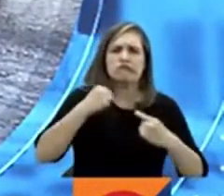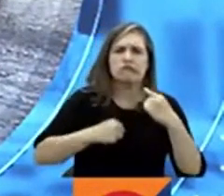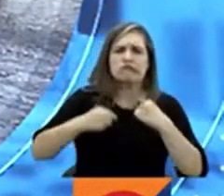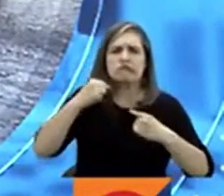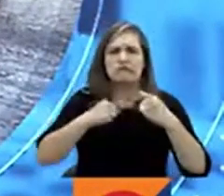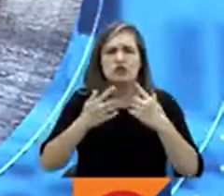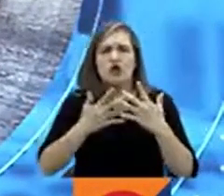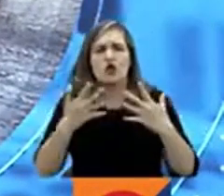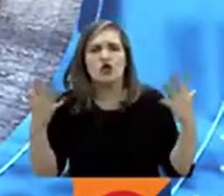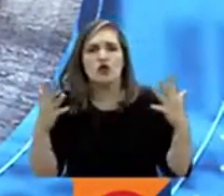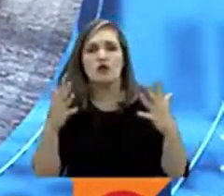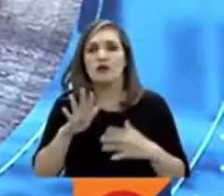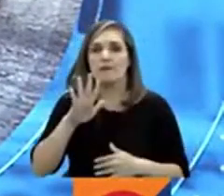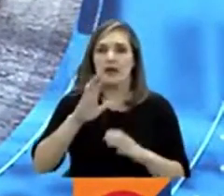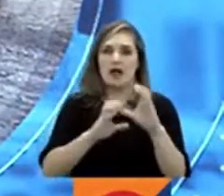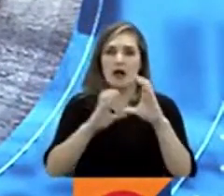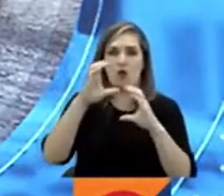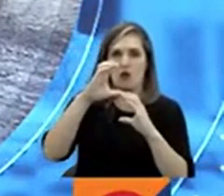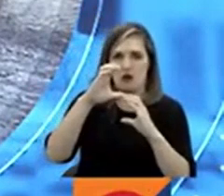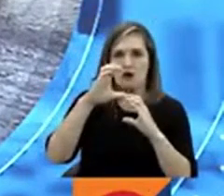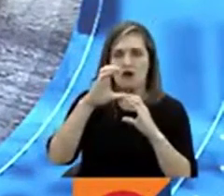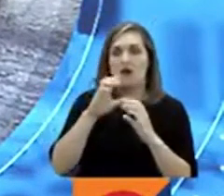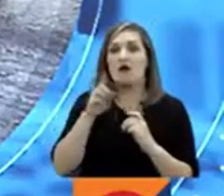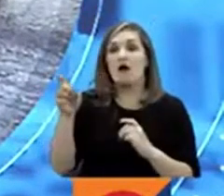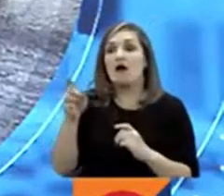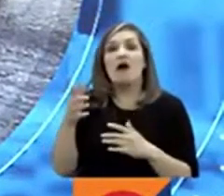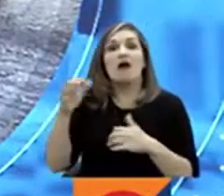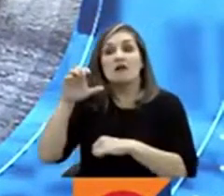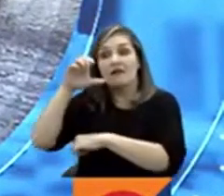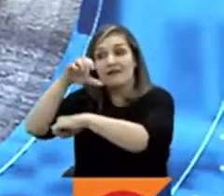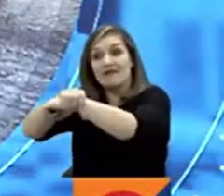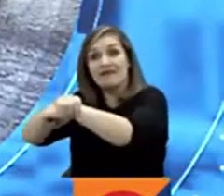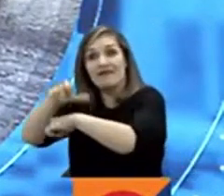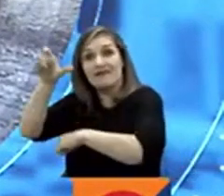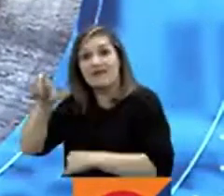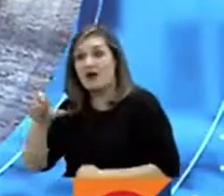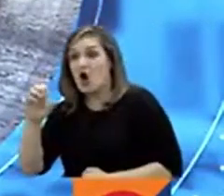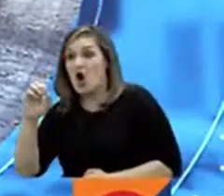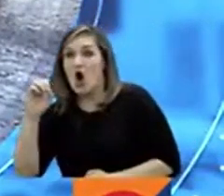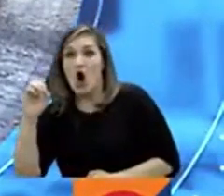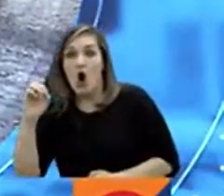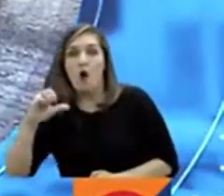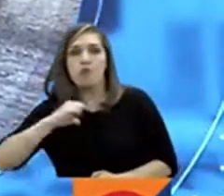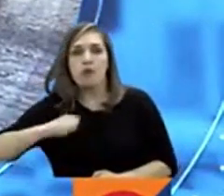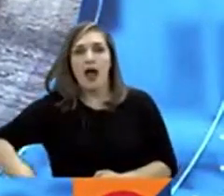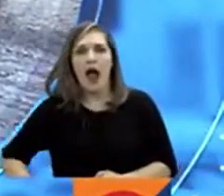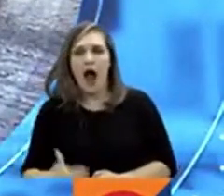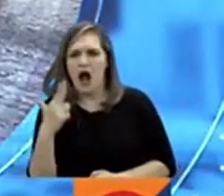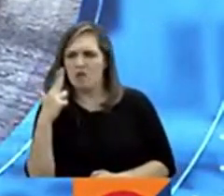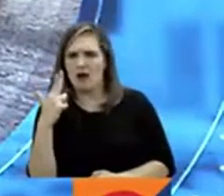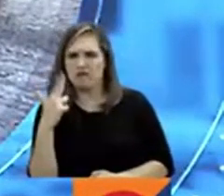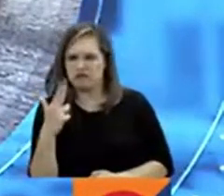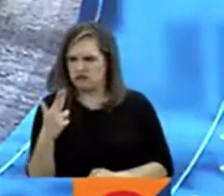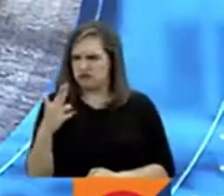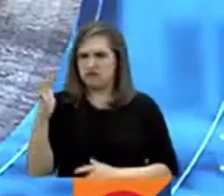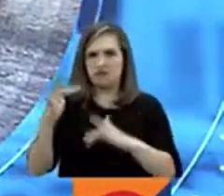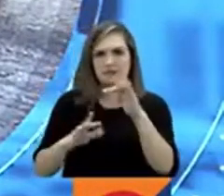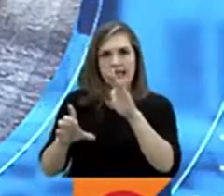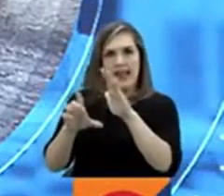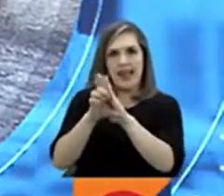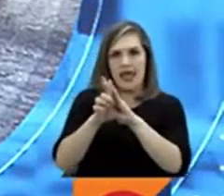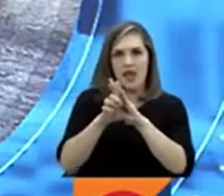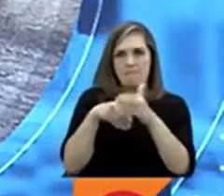alcaldía de Huachené, Cauca. El hecho ocurrió durante la captura de un hombre por el delito de porte ilegal de arma. Este es un informe de Ricardo Flor,